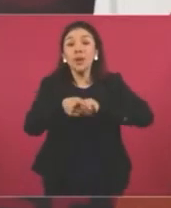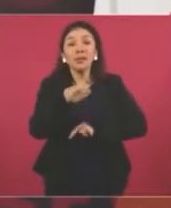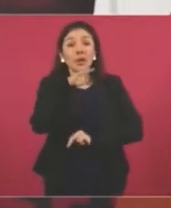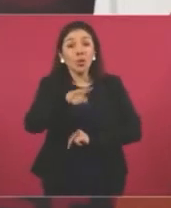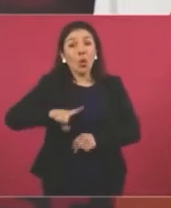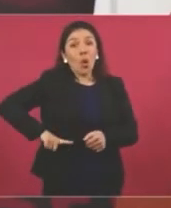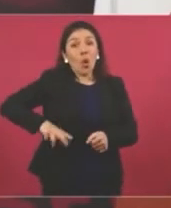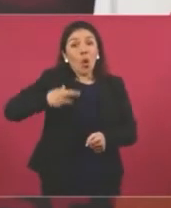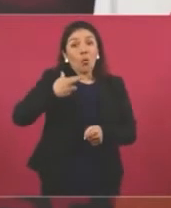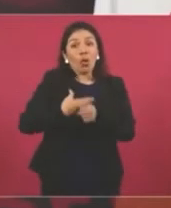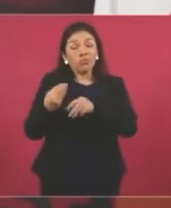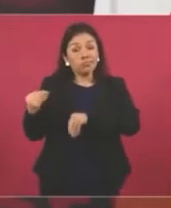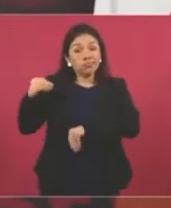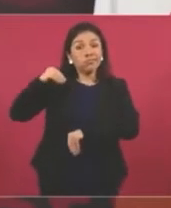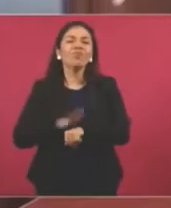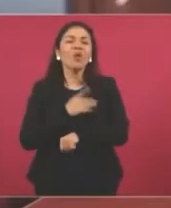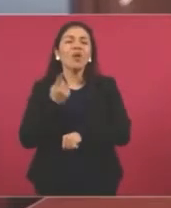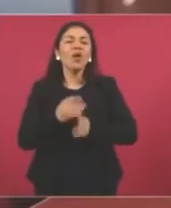en el gobierno.